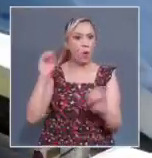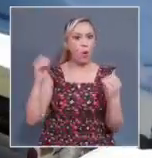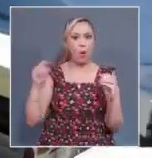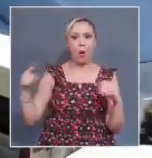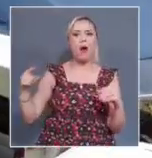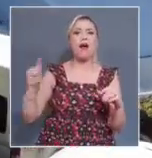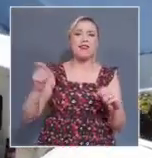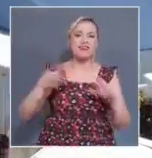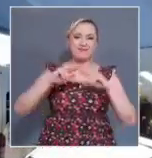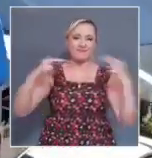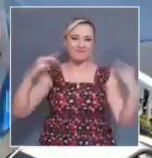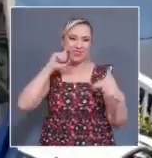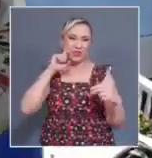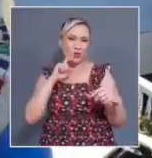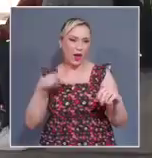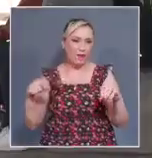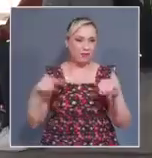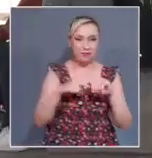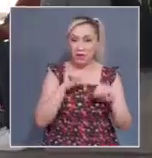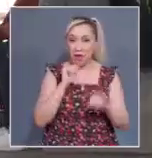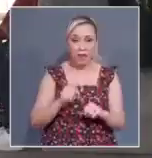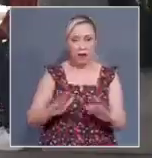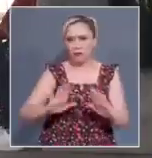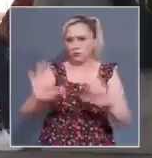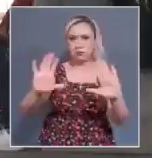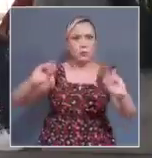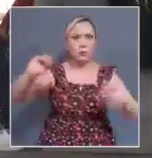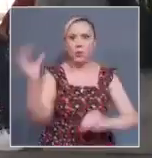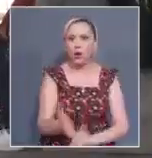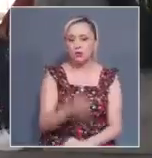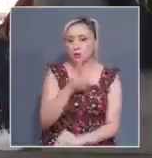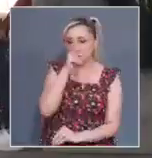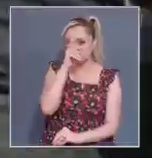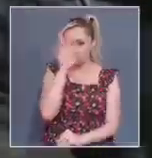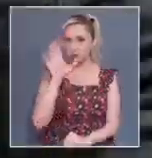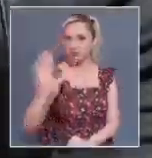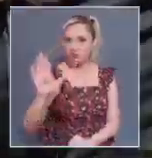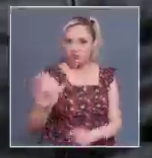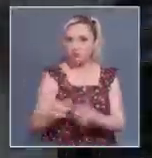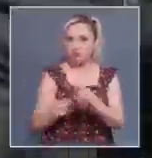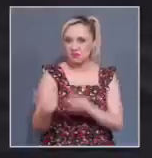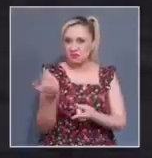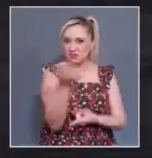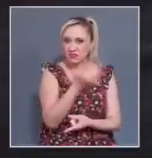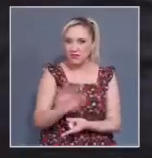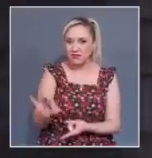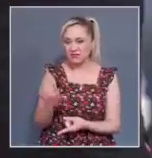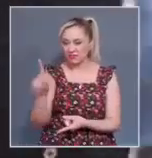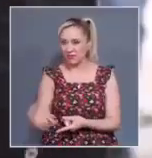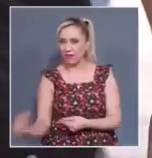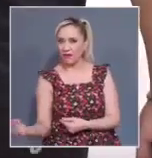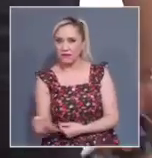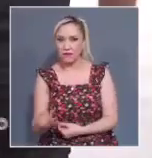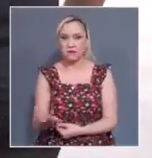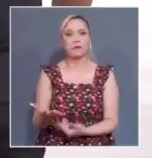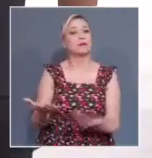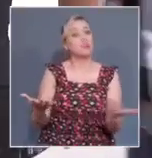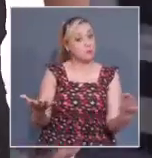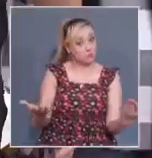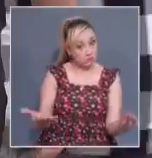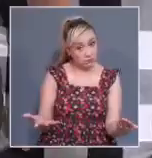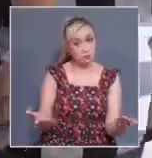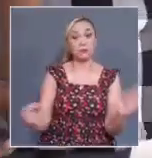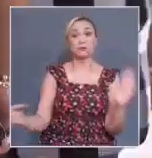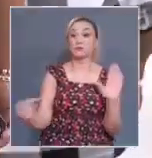forzada, las amenazas, burlas o insultos sexuales. Este tipo de violencia constituye, se indica, una